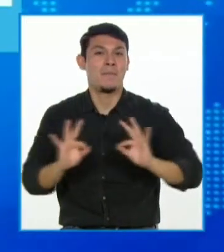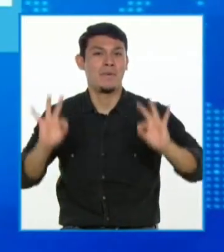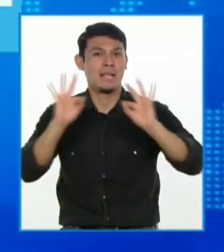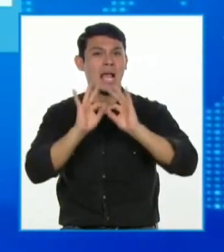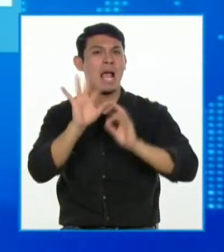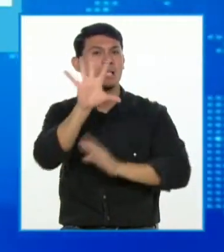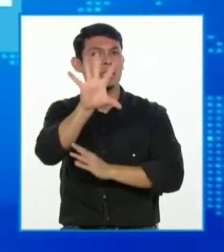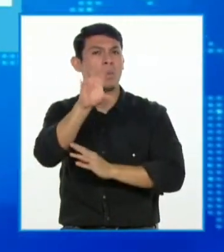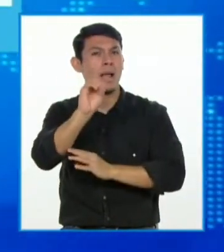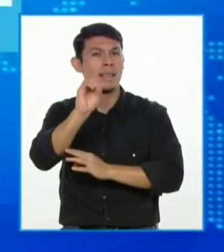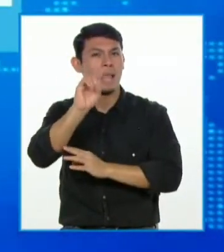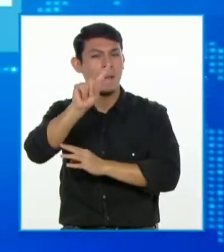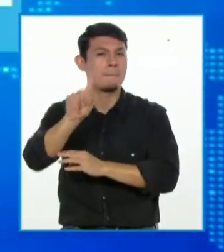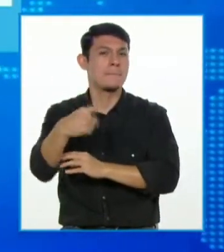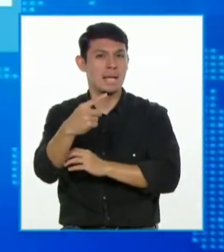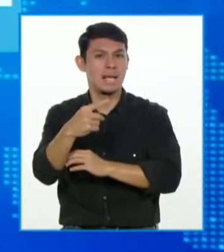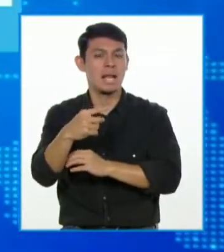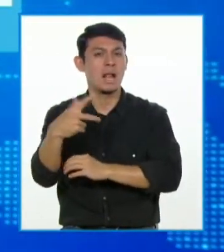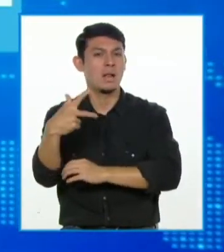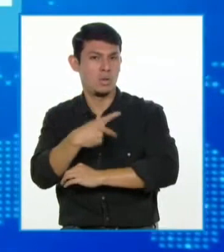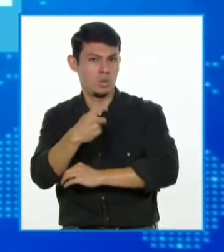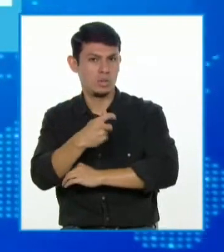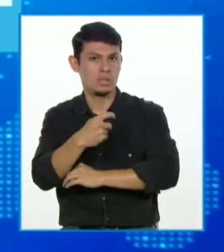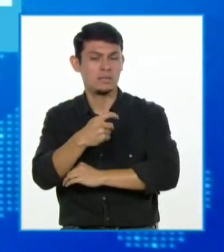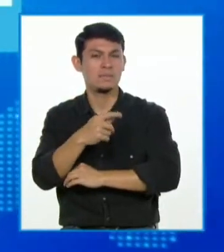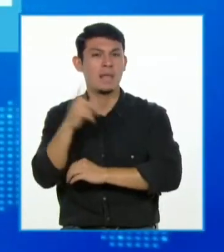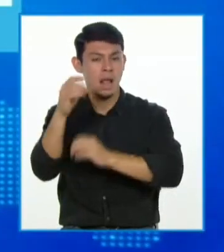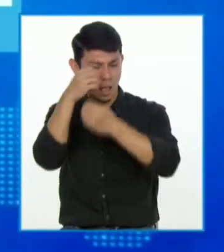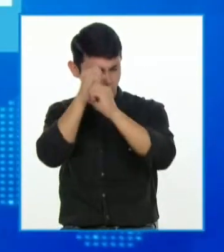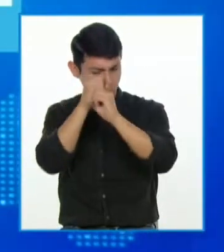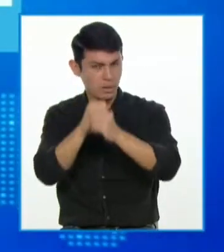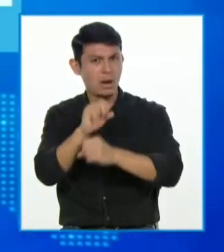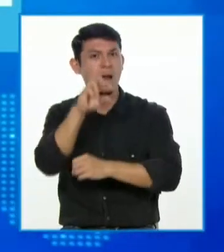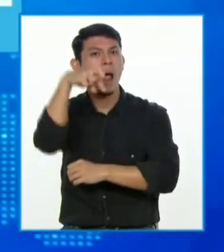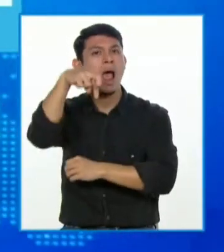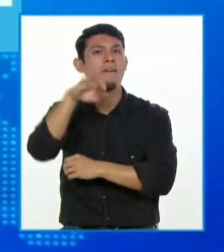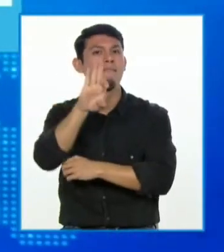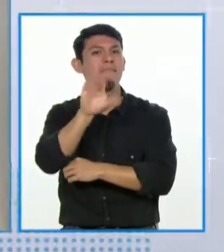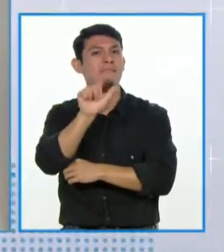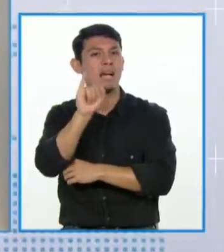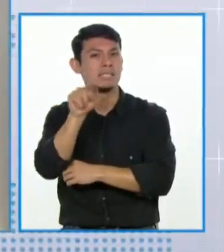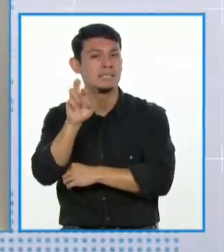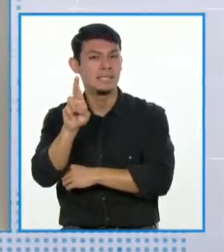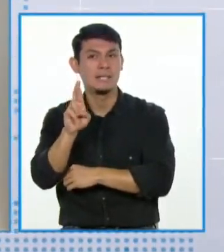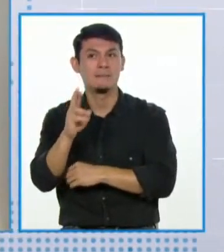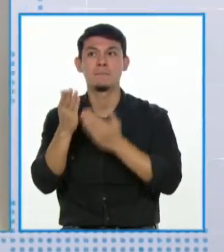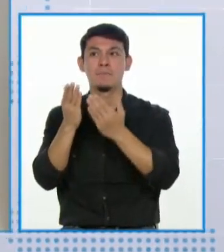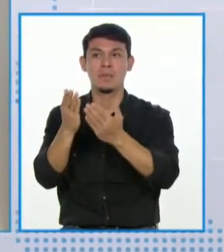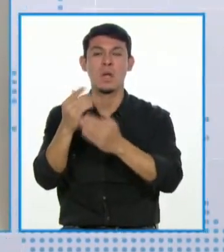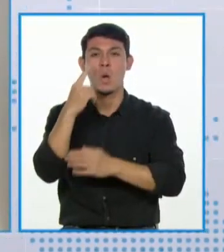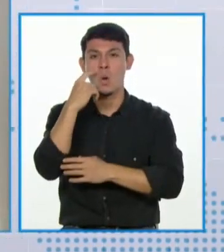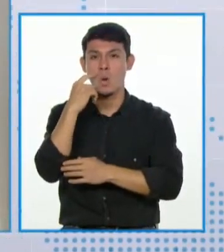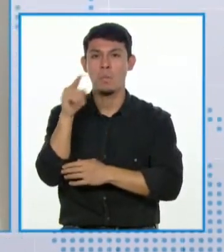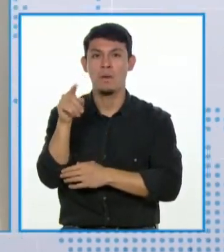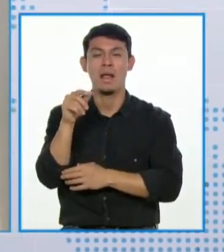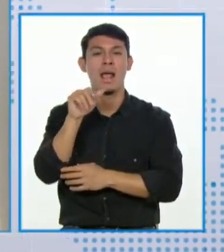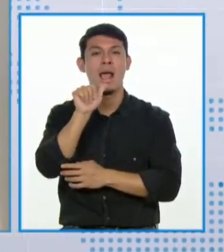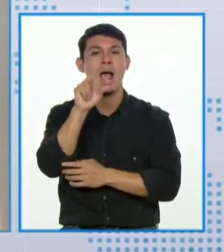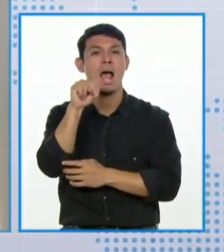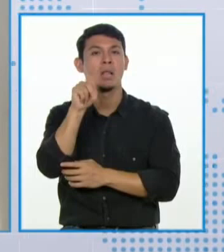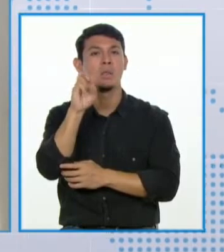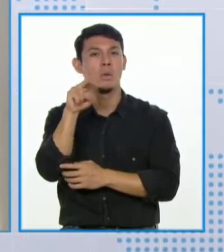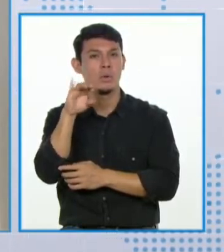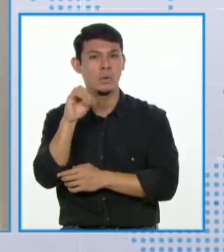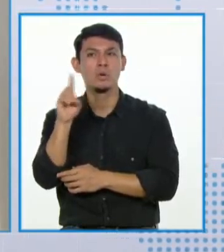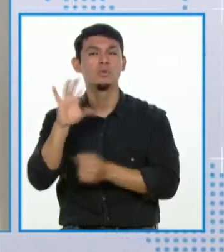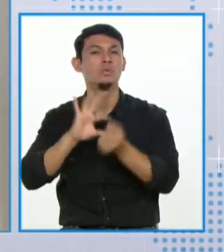dosis de laboratorio de Pfizer. Vamos a conversar justamente sobre ello con el epidemiólogo Antonio Quispe. Doctor, ¿cómo